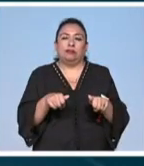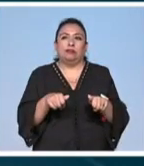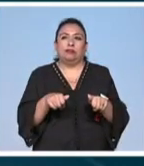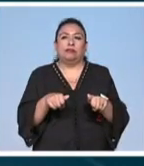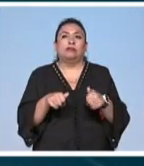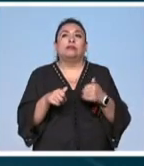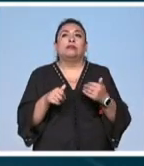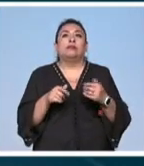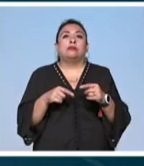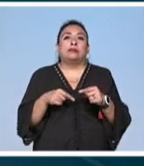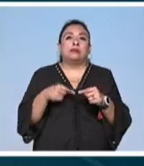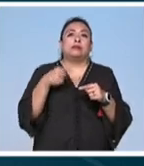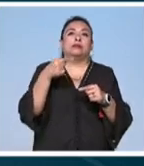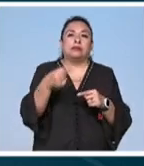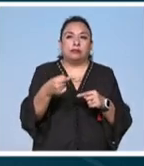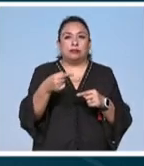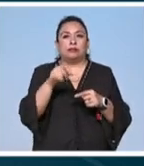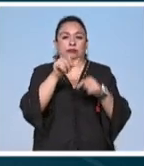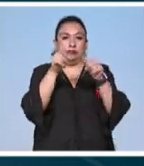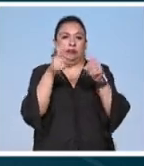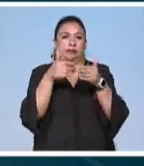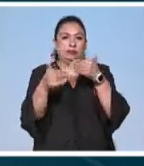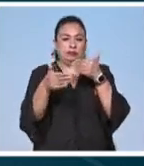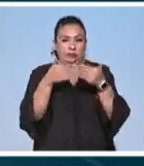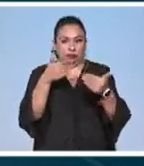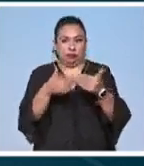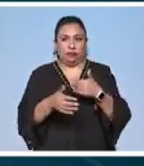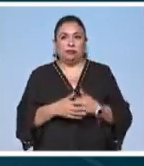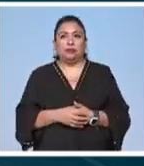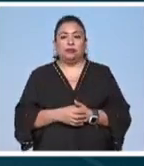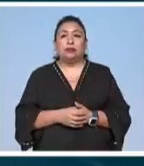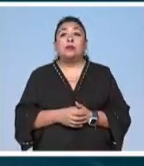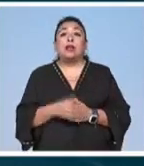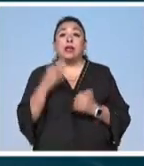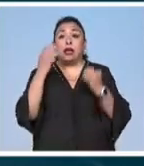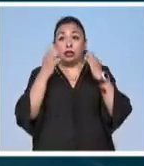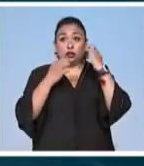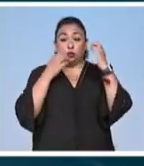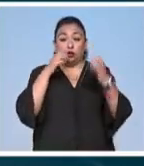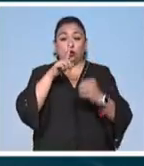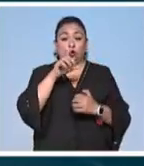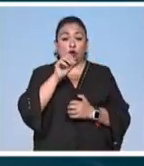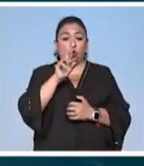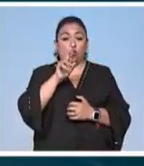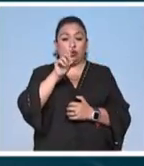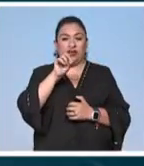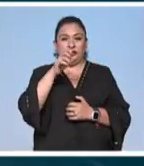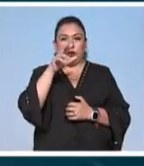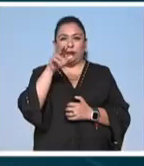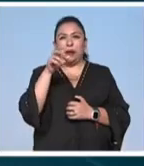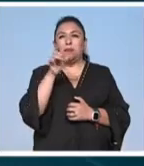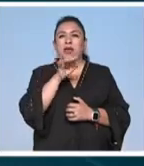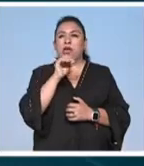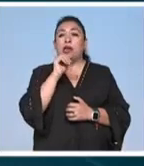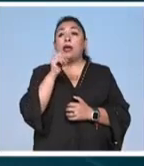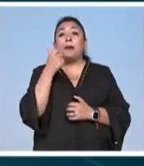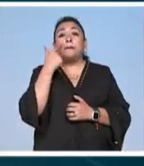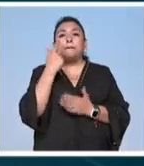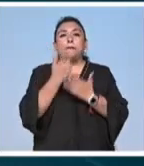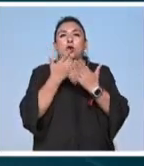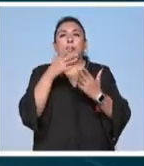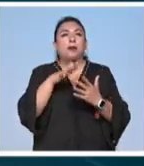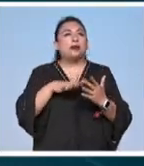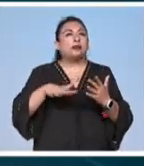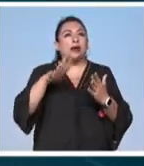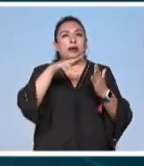que adelanta los principios del arte contemporáneo la exposición lourdes grobet crear sin miedo abarca proyectos como